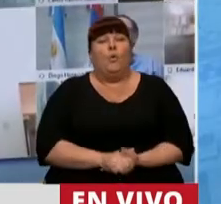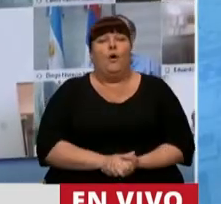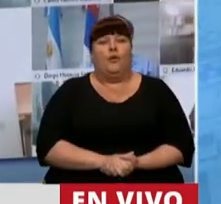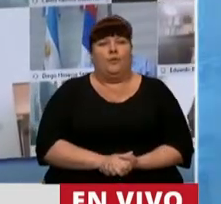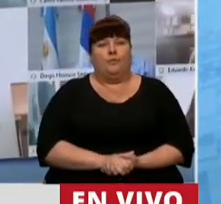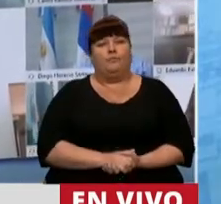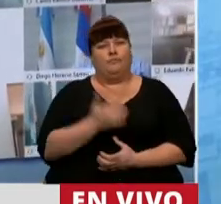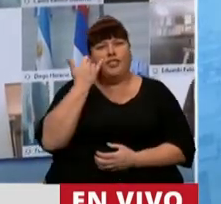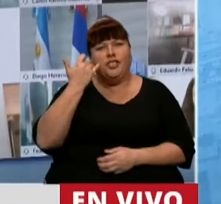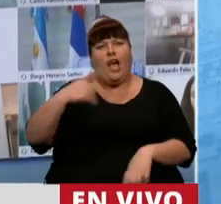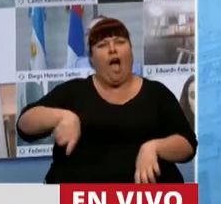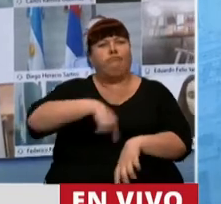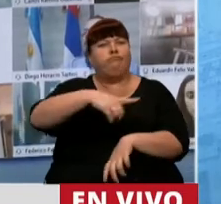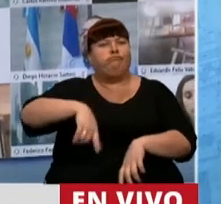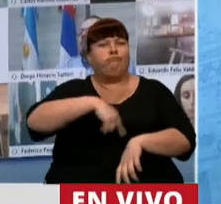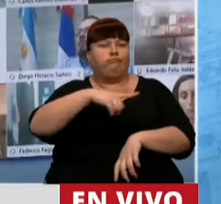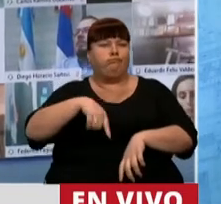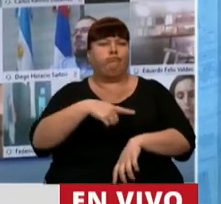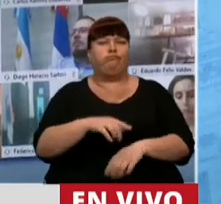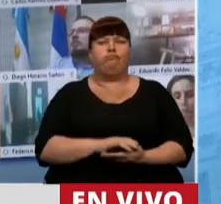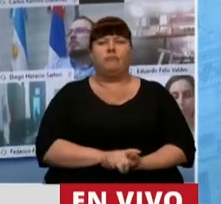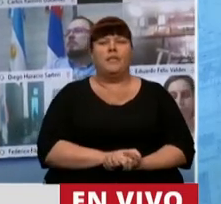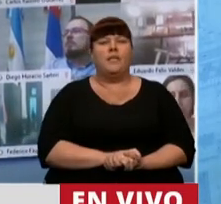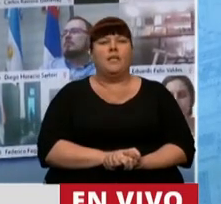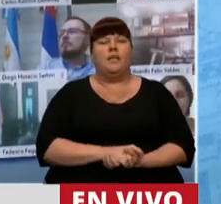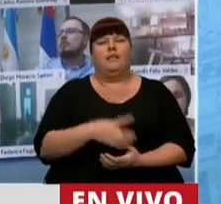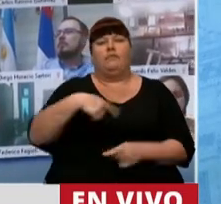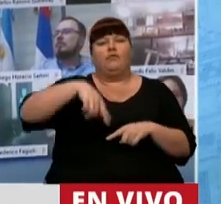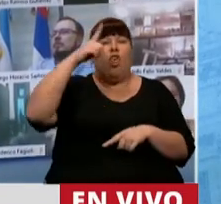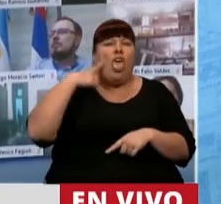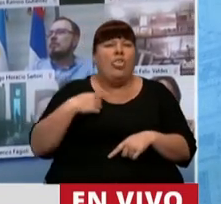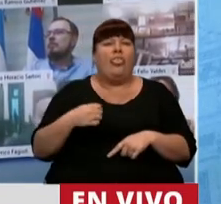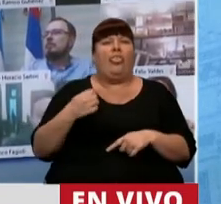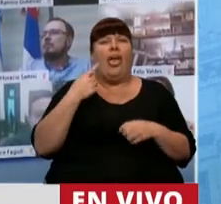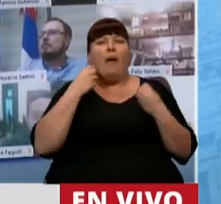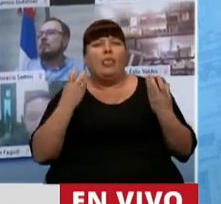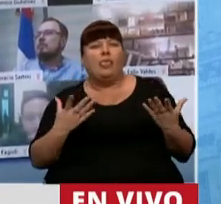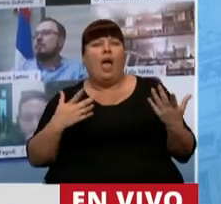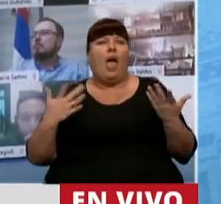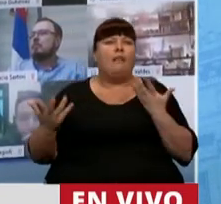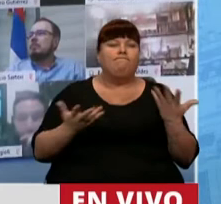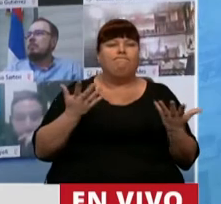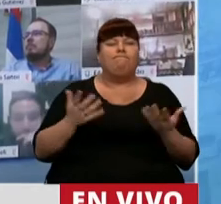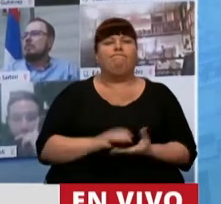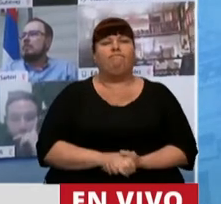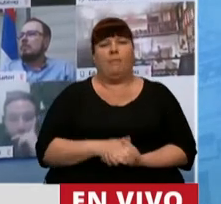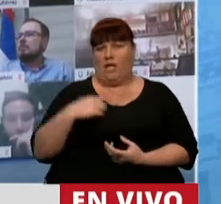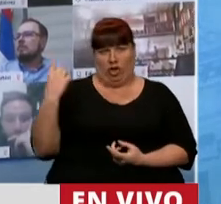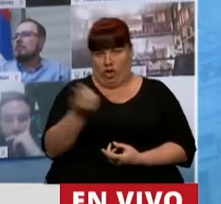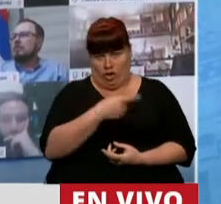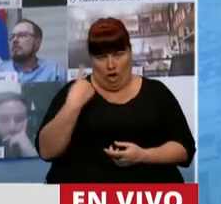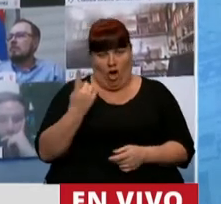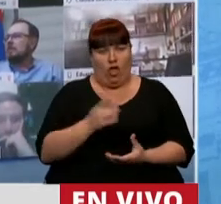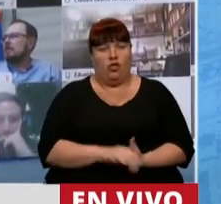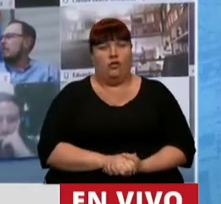ya muchas horas de un día lleno de expectativas para todos